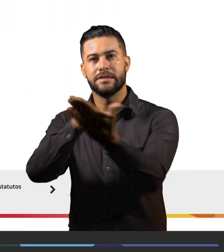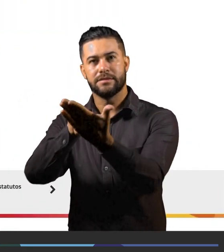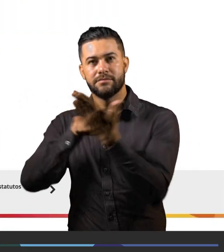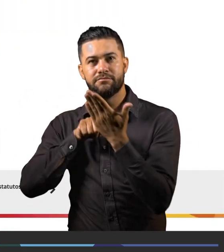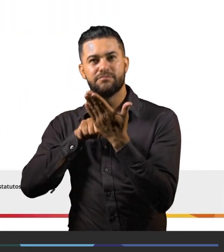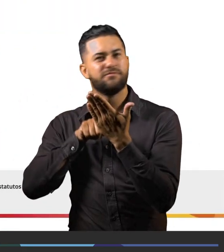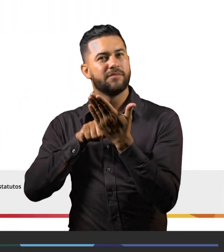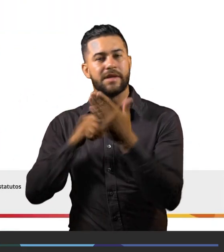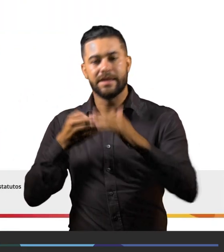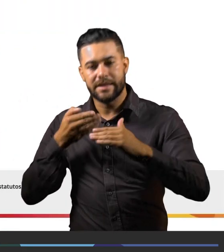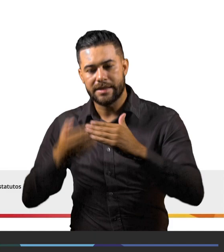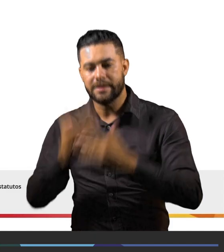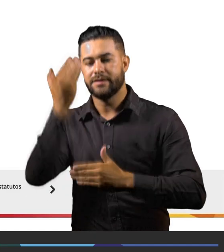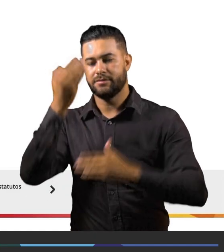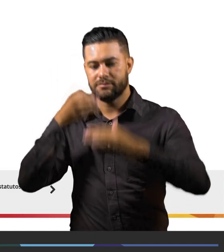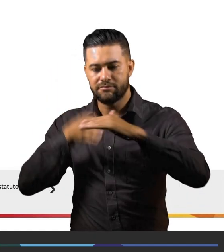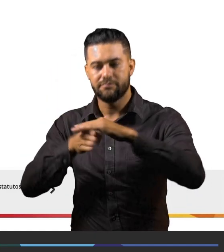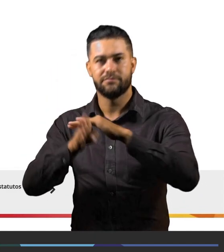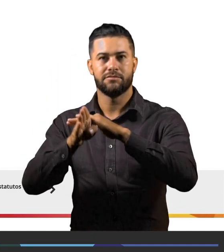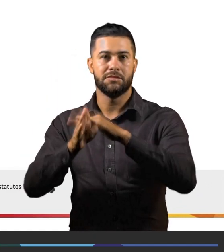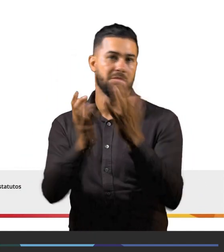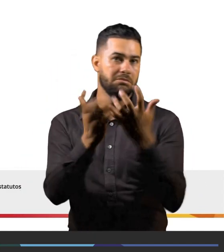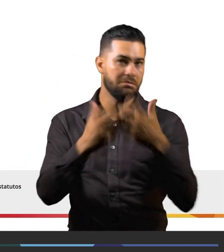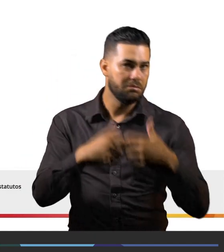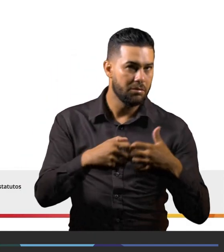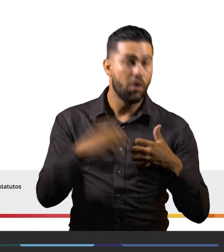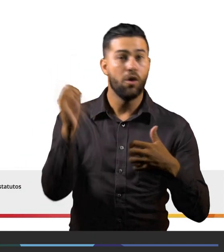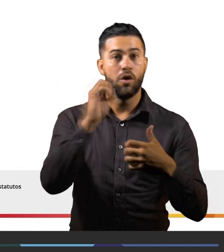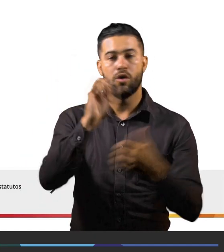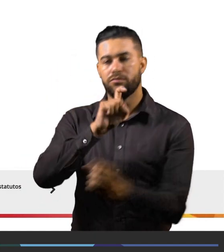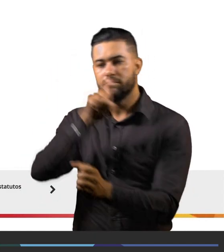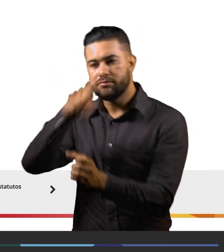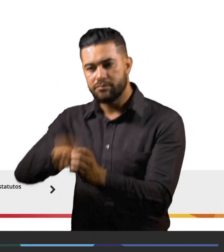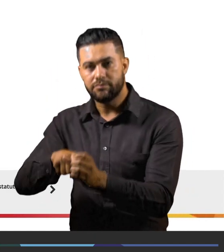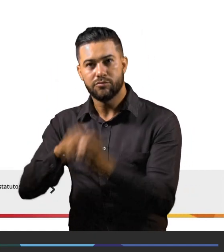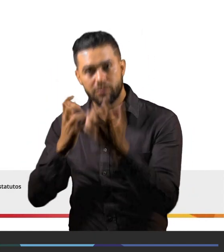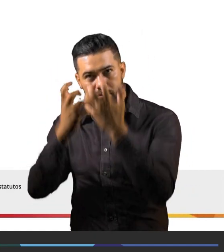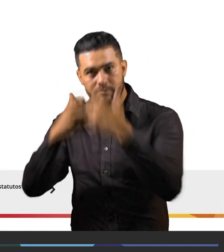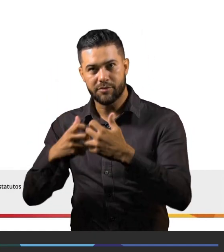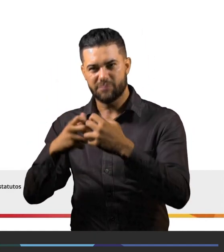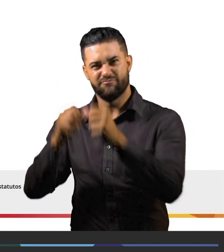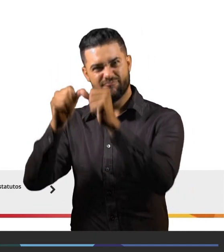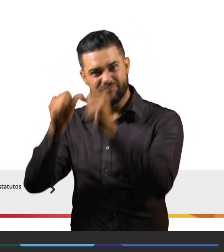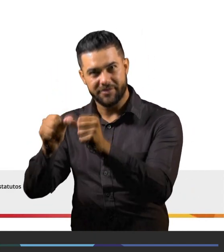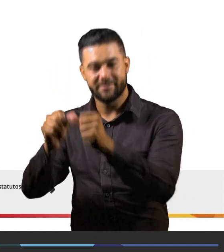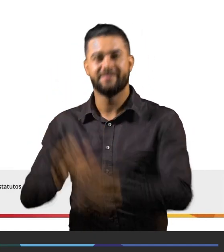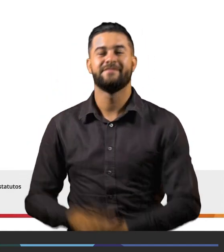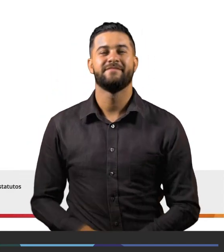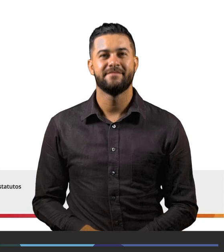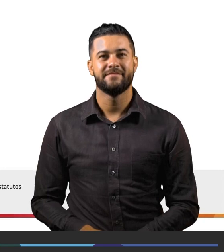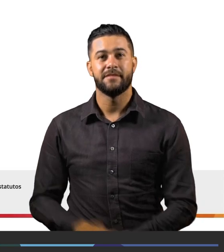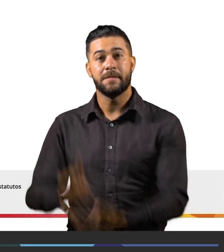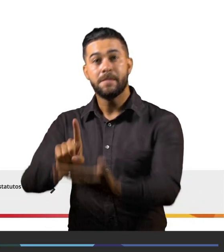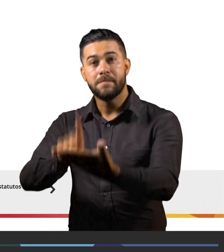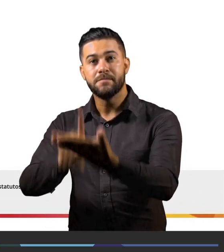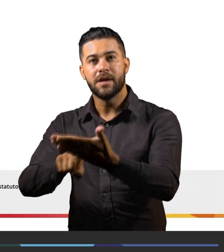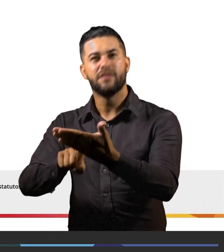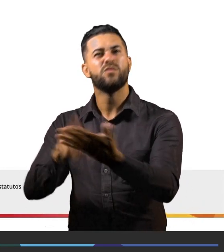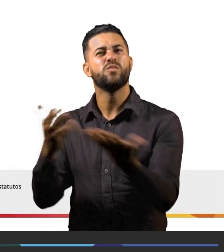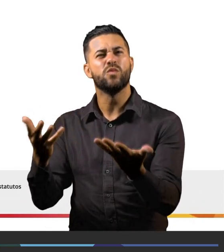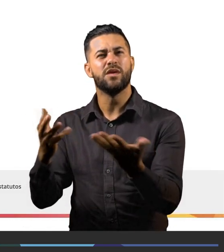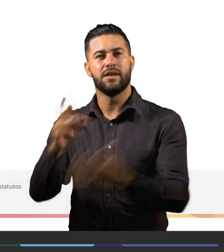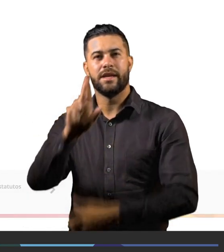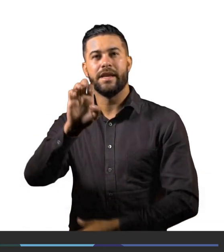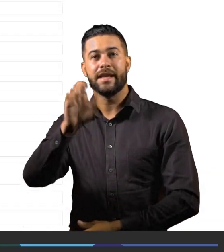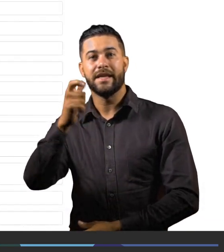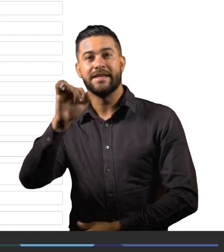de Inicio de sesión de la empresa o Registrar la empresa. A continuación, das clic en Registrar los